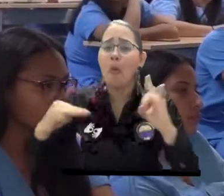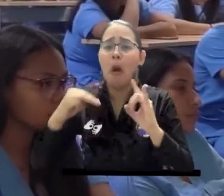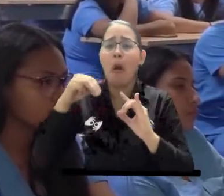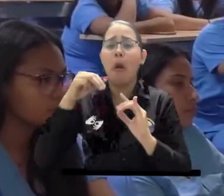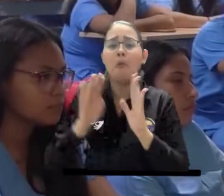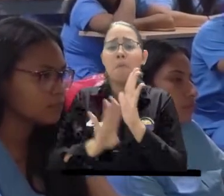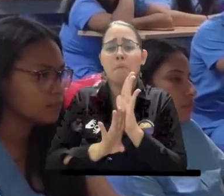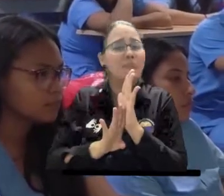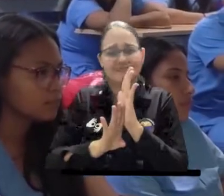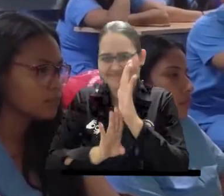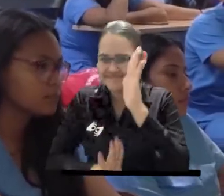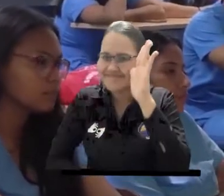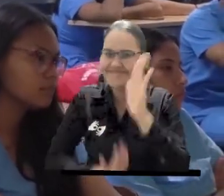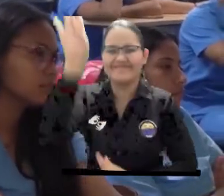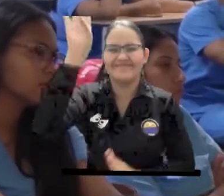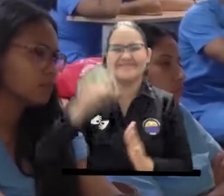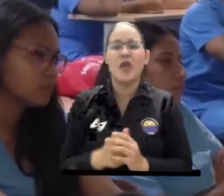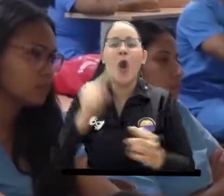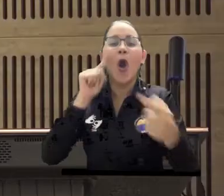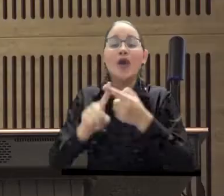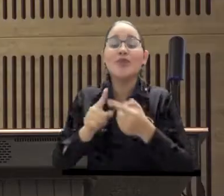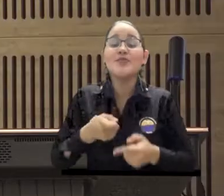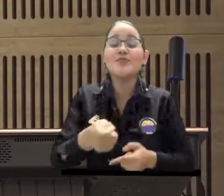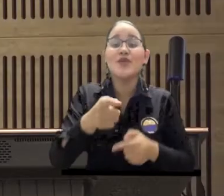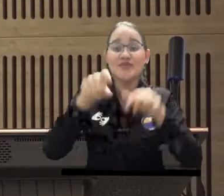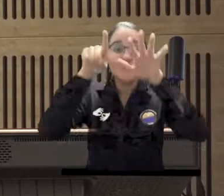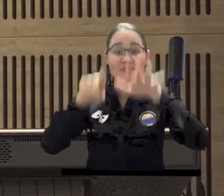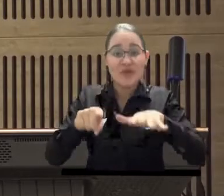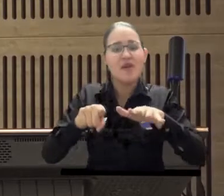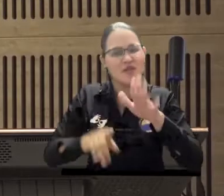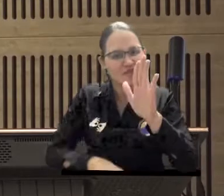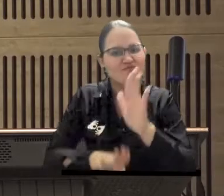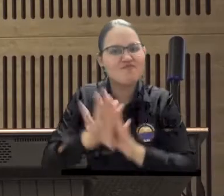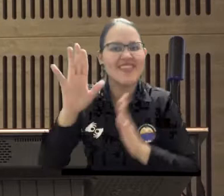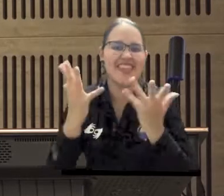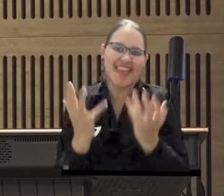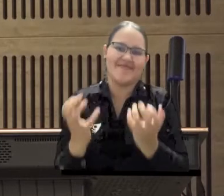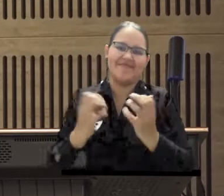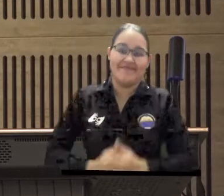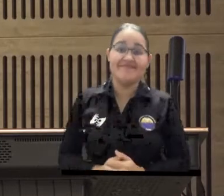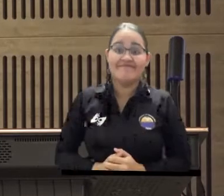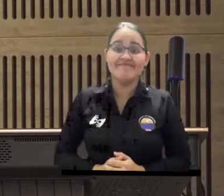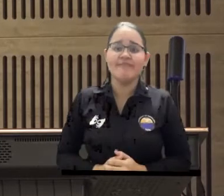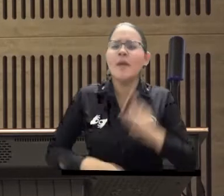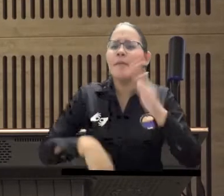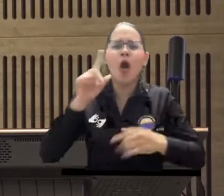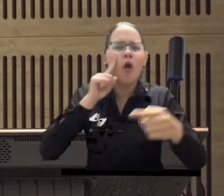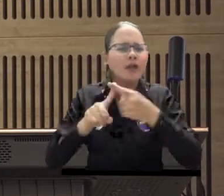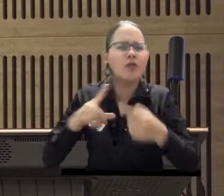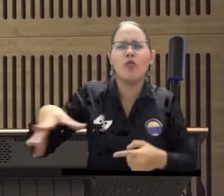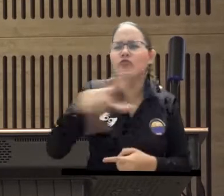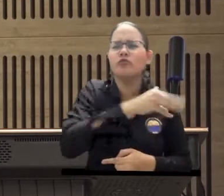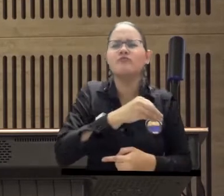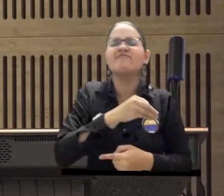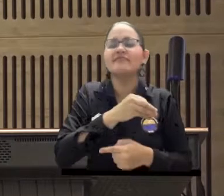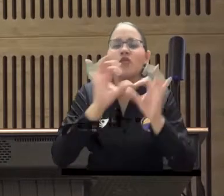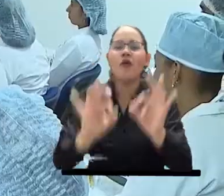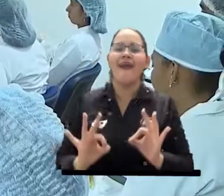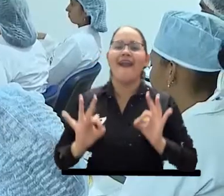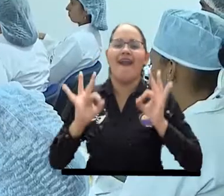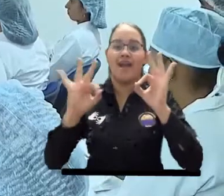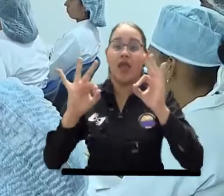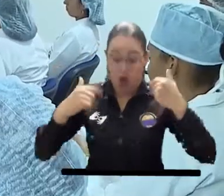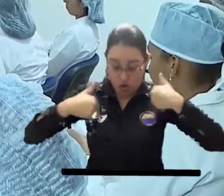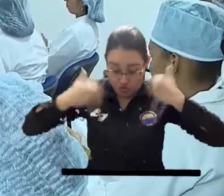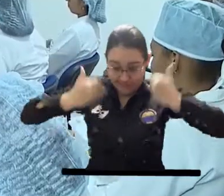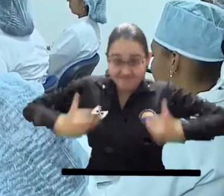avanza hacia un 2022. La defensa de la universidad pública es con resultados, con calidad, con compromiso. Como funcionario